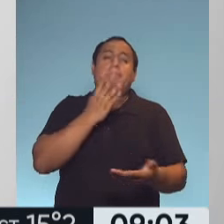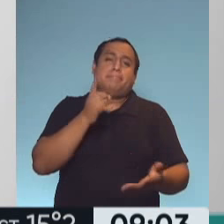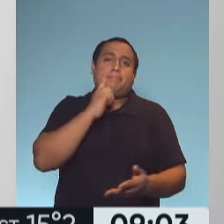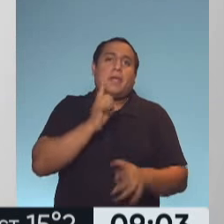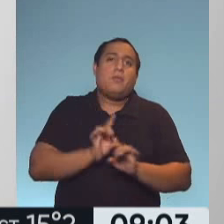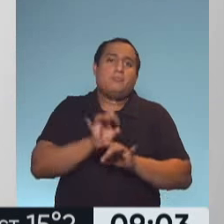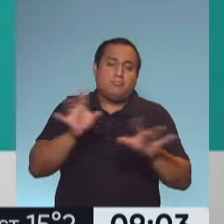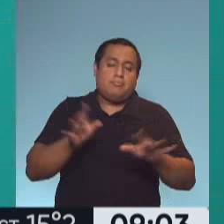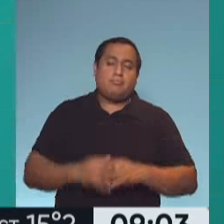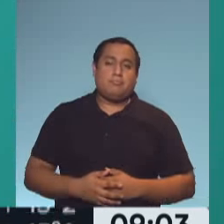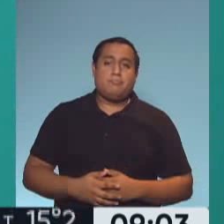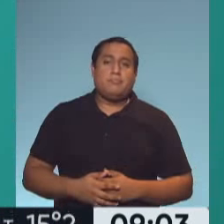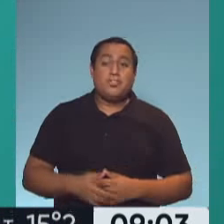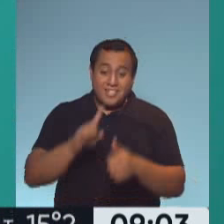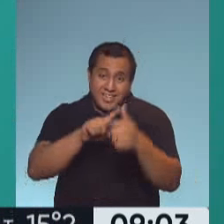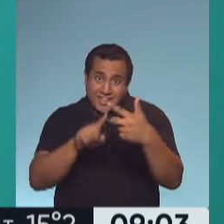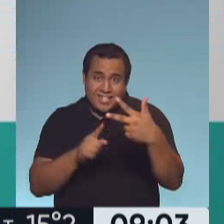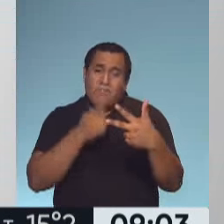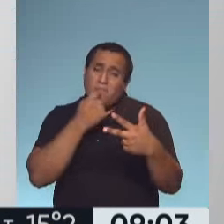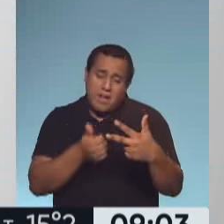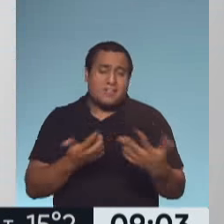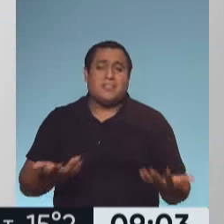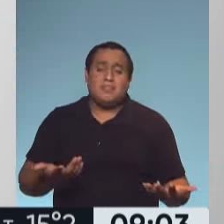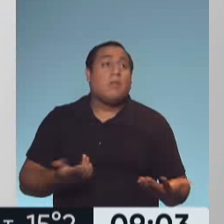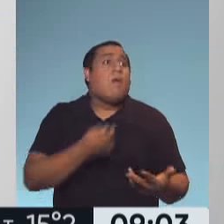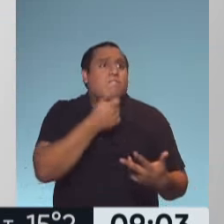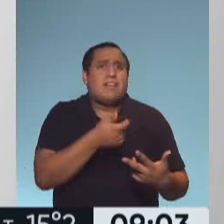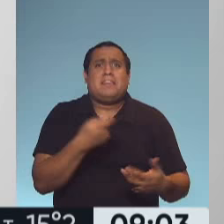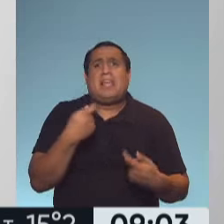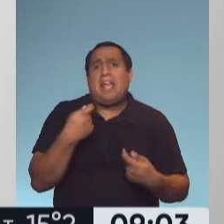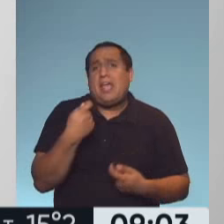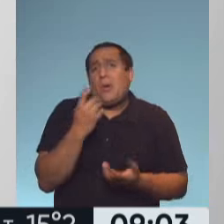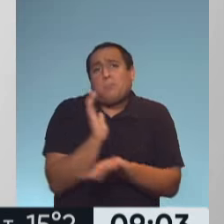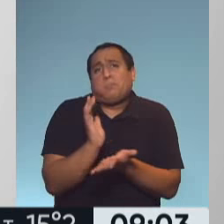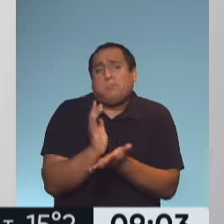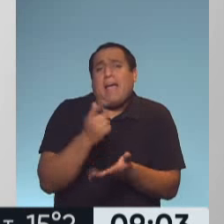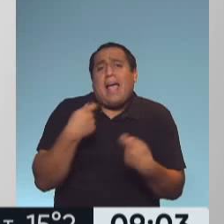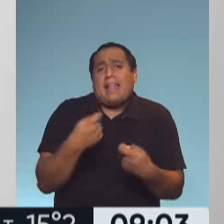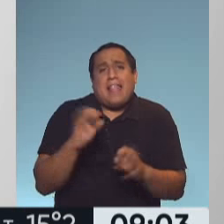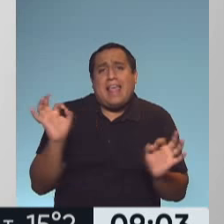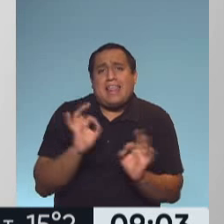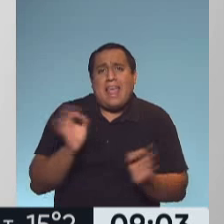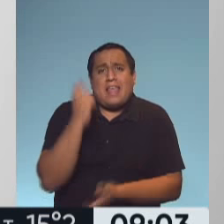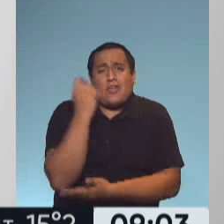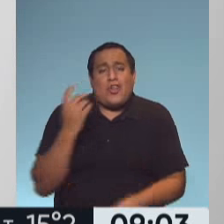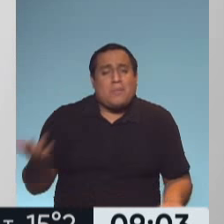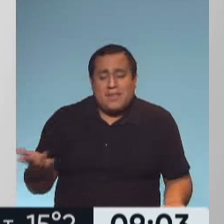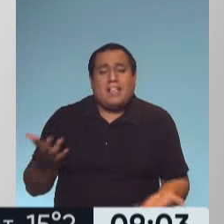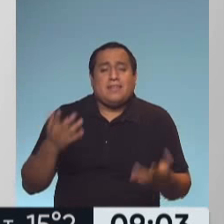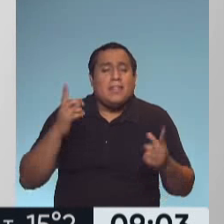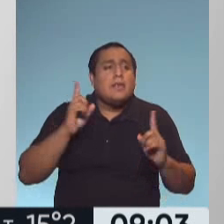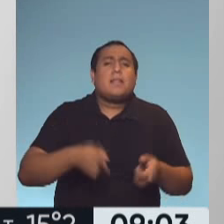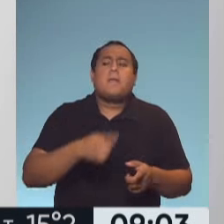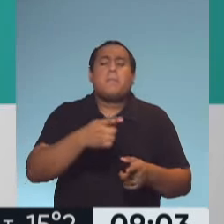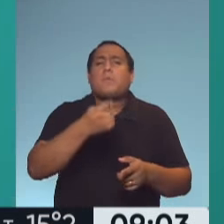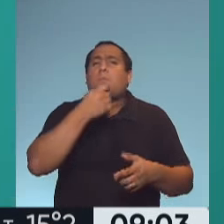muy fácil para poder cuidarse. Muy fácil, muy económica, muy accesible. Escuchaba viniendo para acá, ¿no? La importancia de que también en el transporte